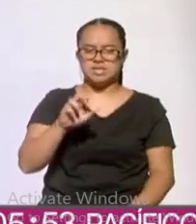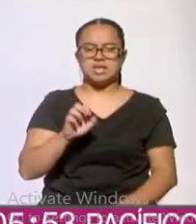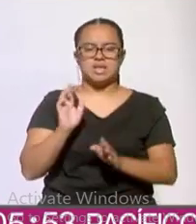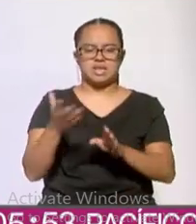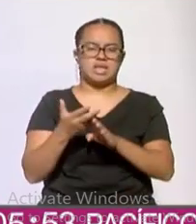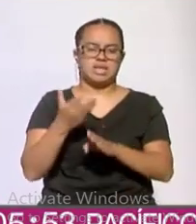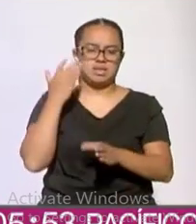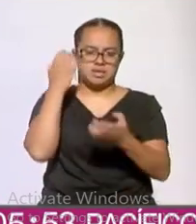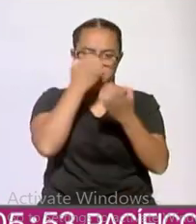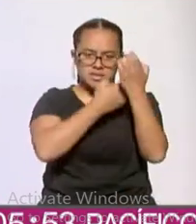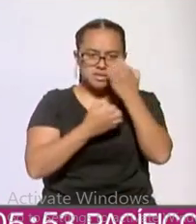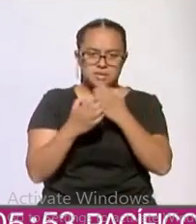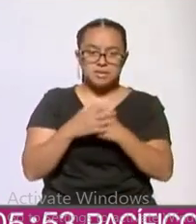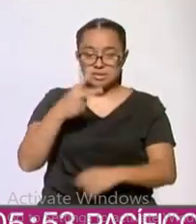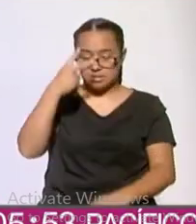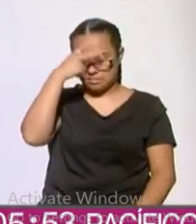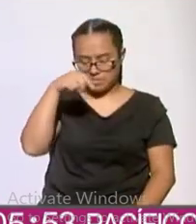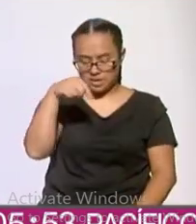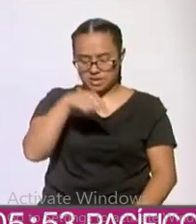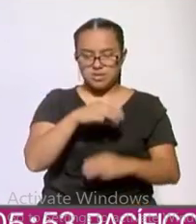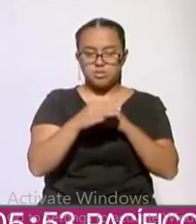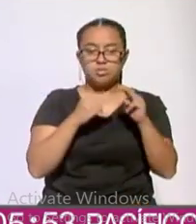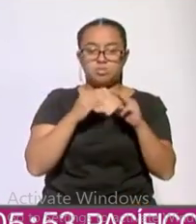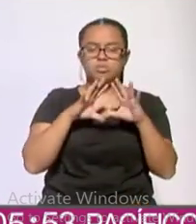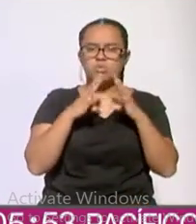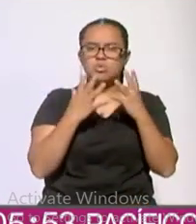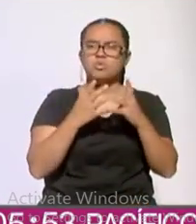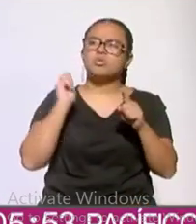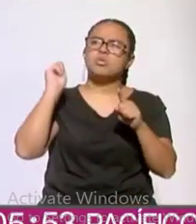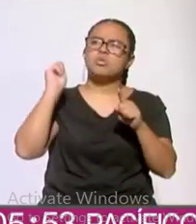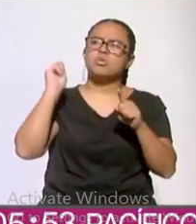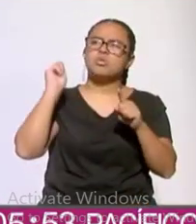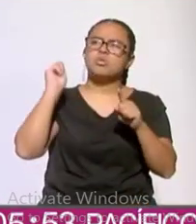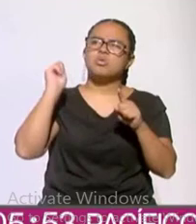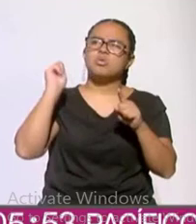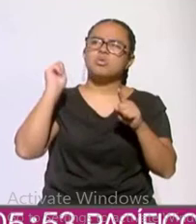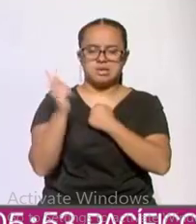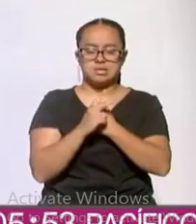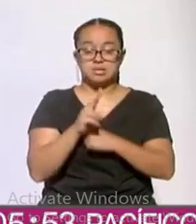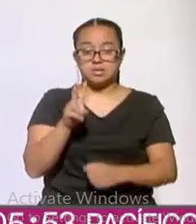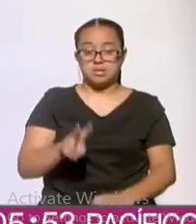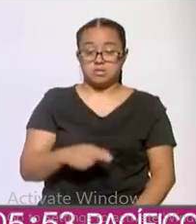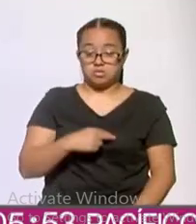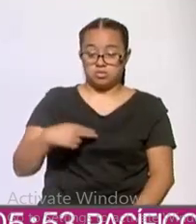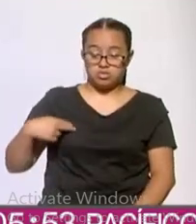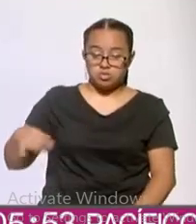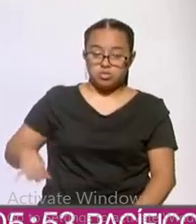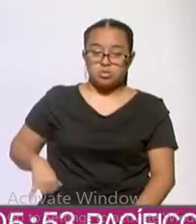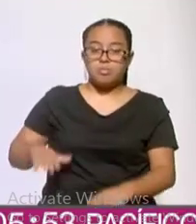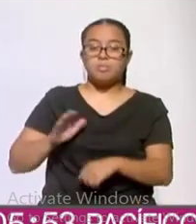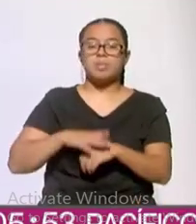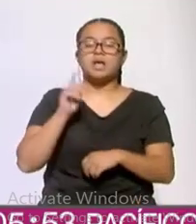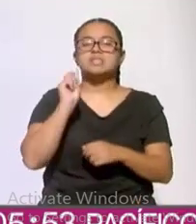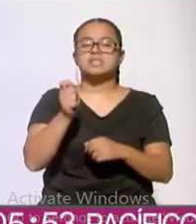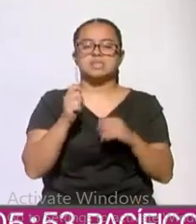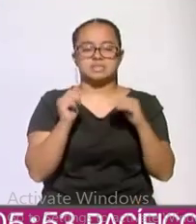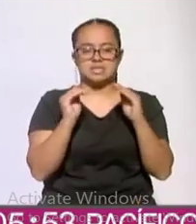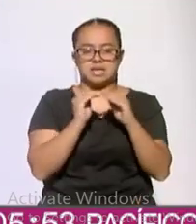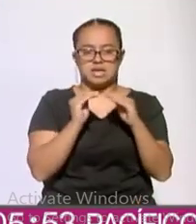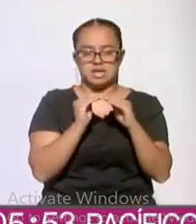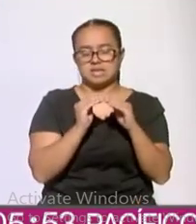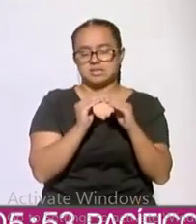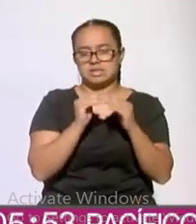tiempo ya, México en el mundo, y la verdad es que nuestro interés siempre ha sido más doméstico, solamente